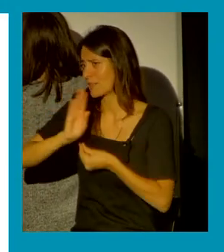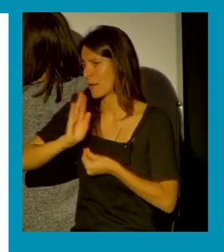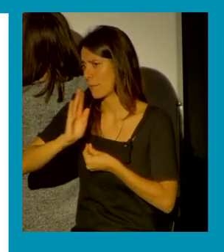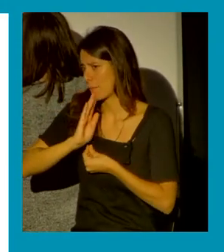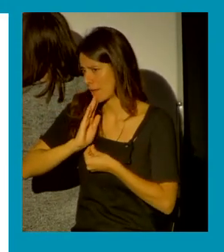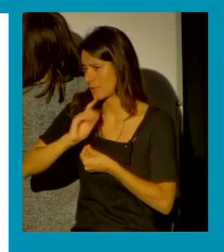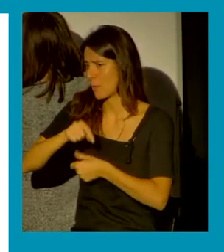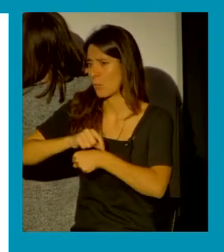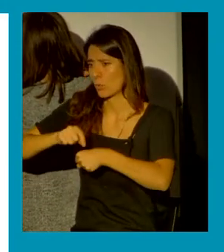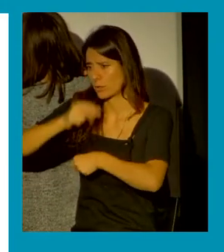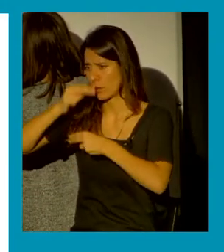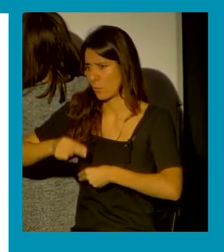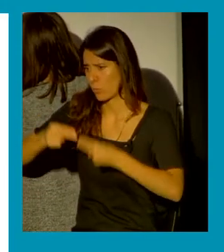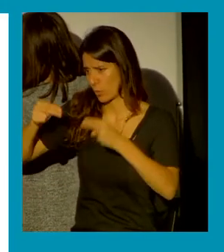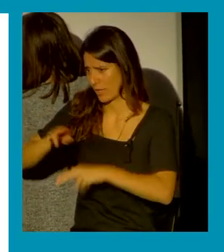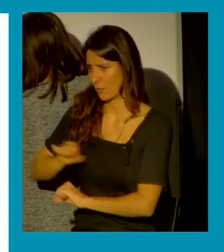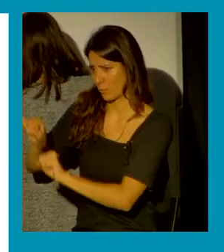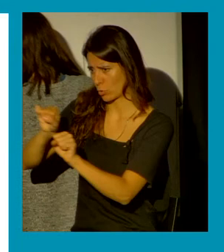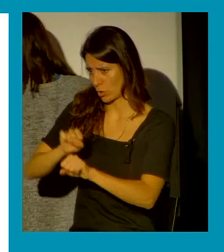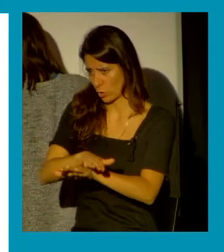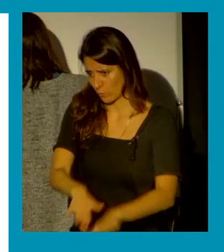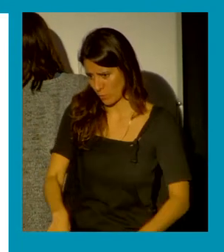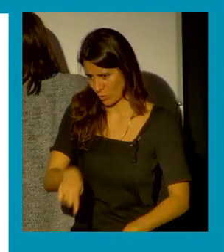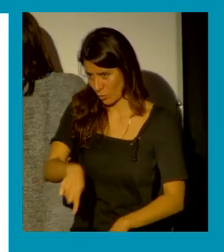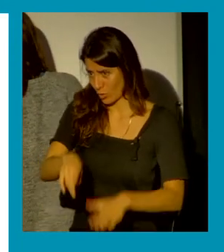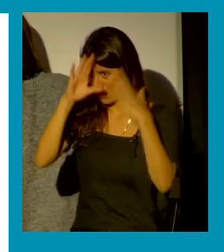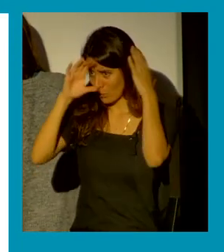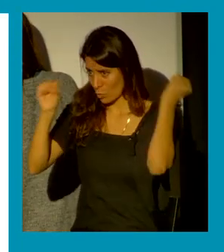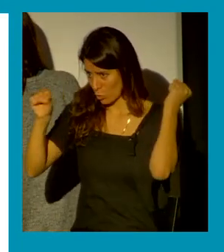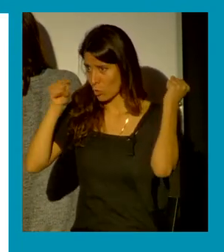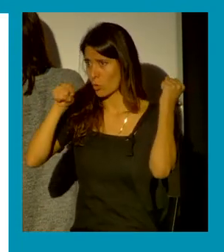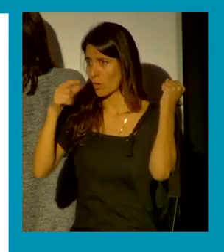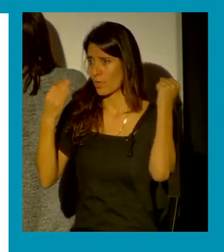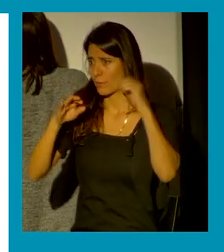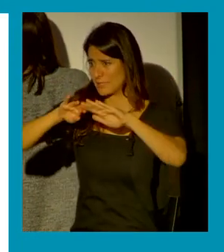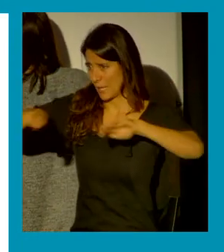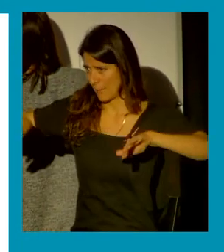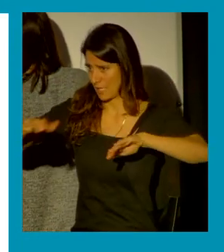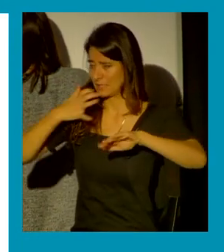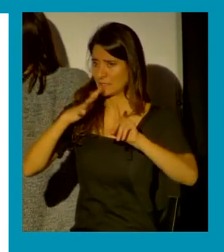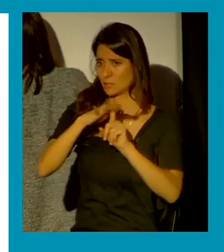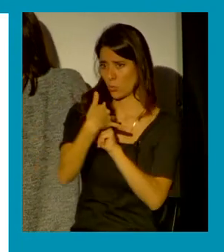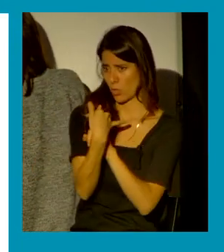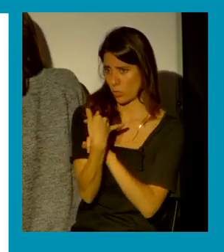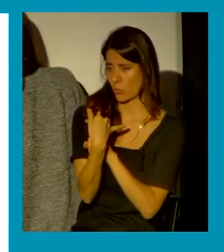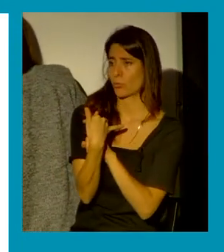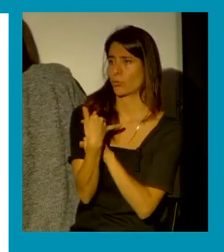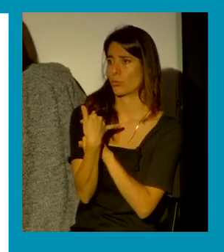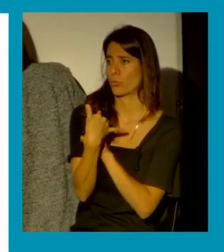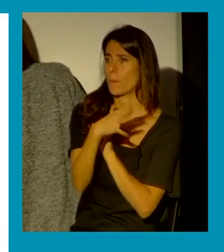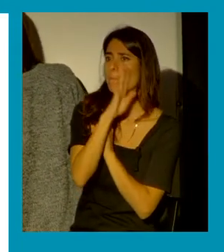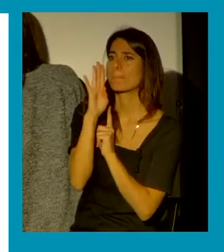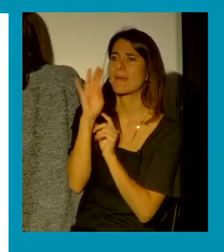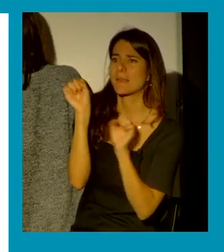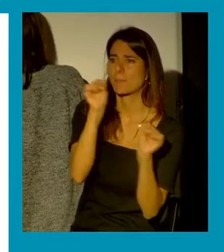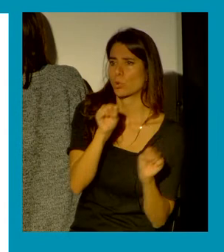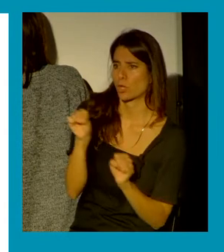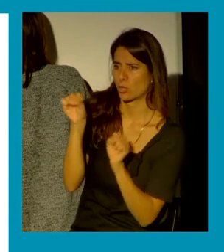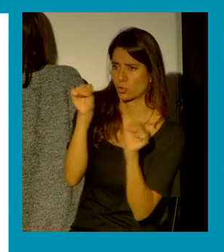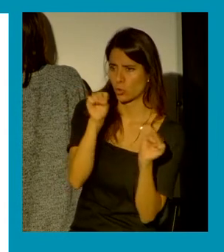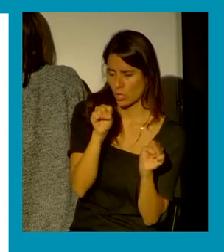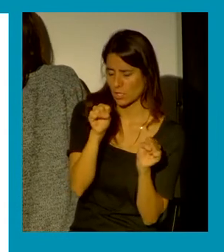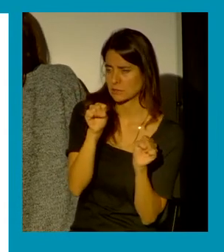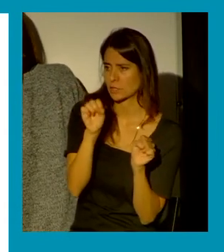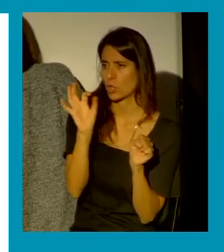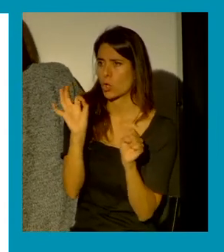protección a los menores deben separar los casos en que está reconociendo a madres protectoras de aquellos en